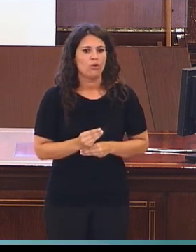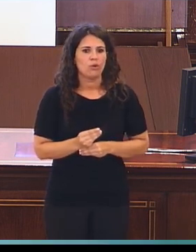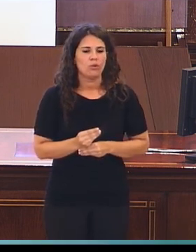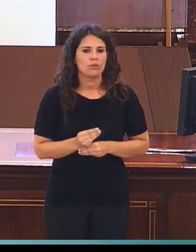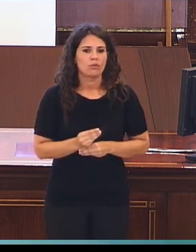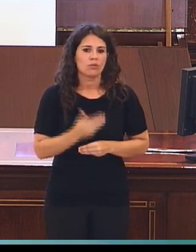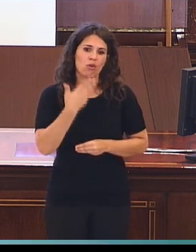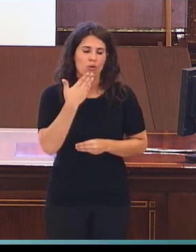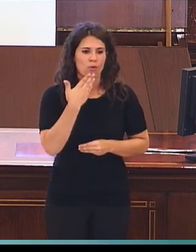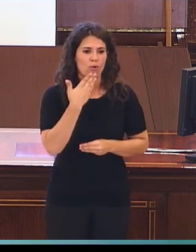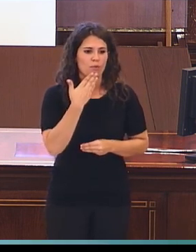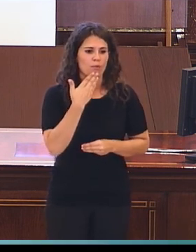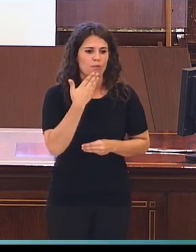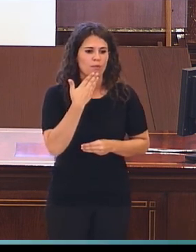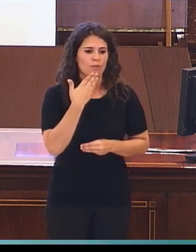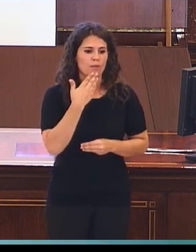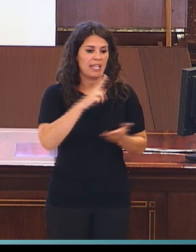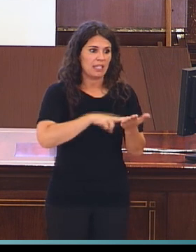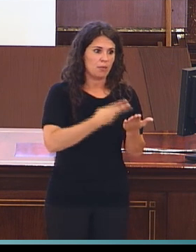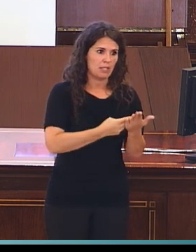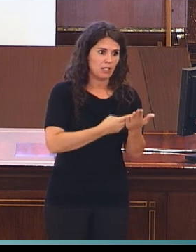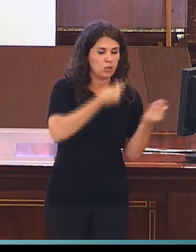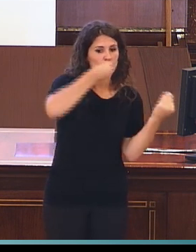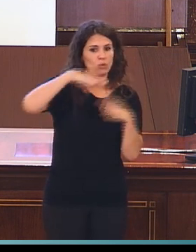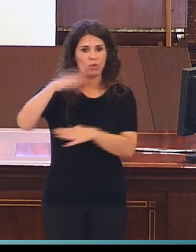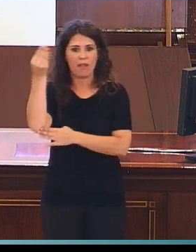sustitución o en complemento de los intérpretes?